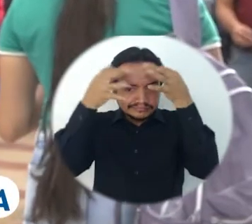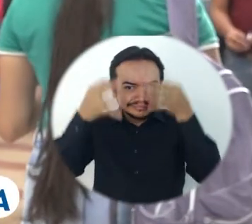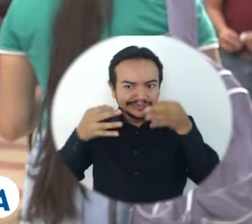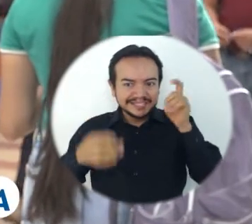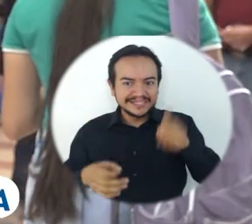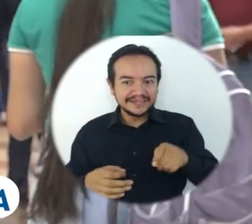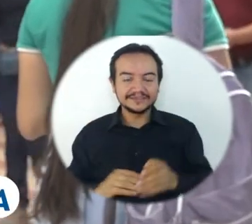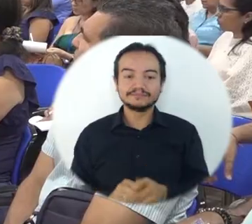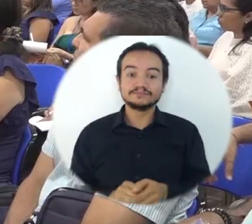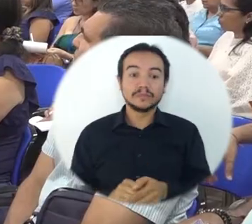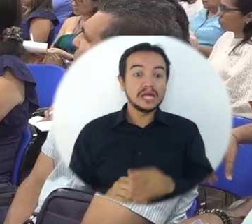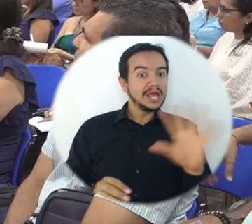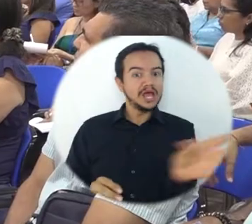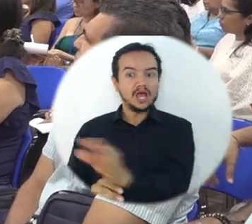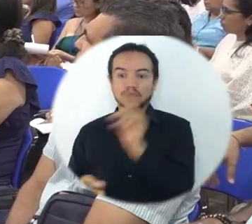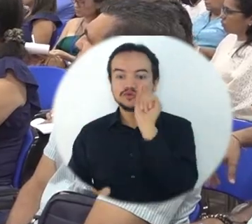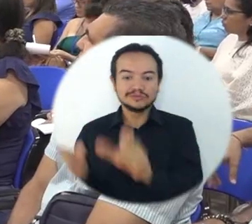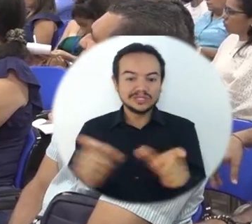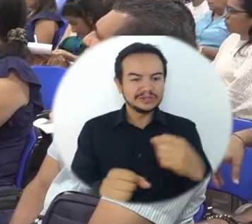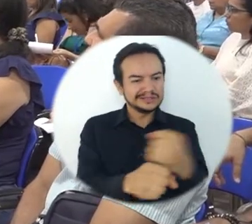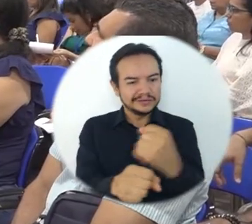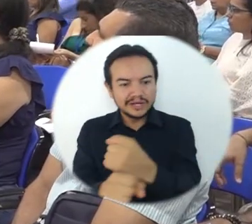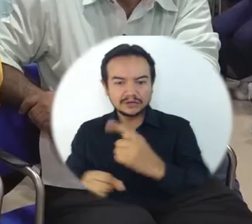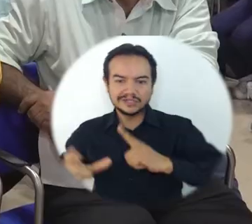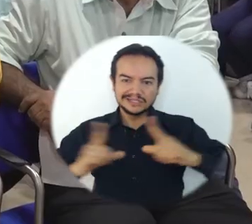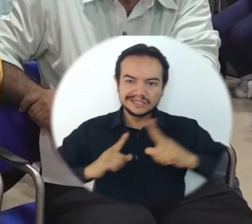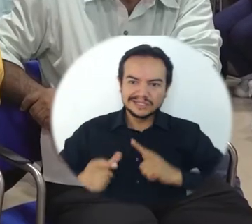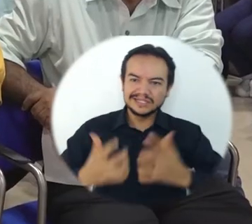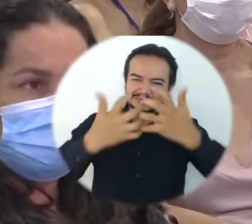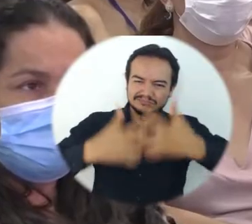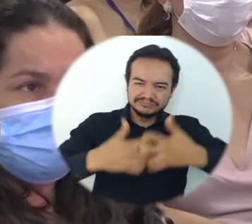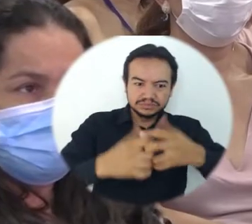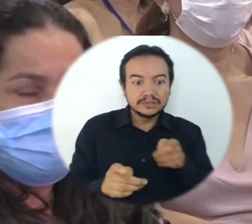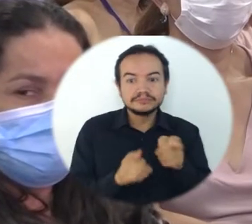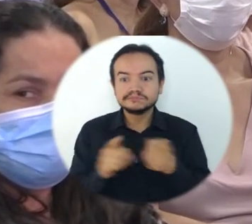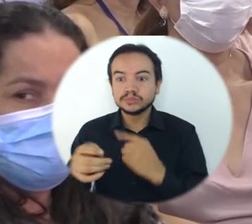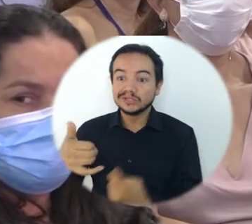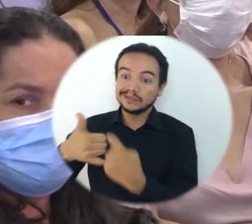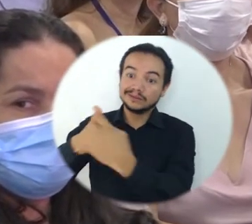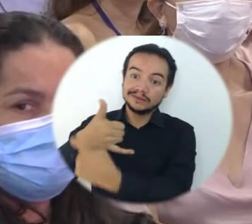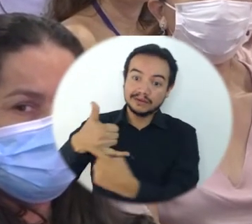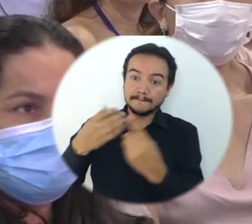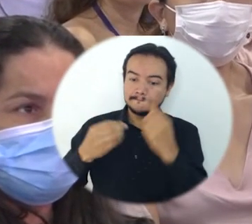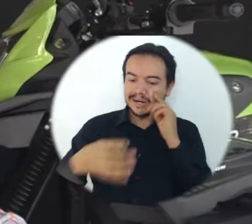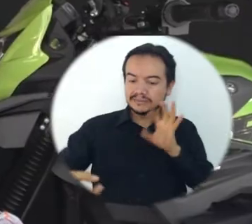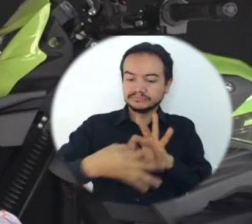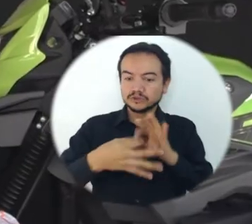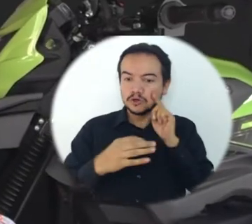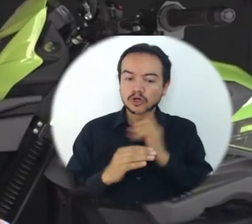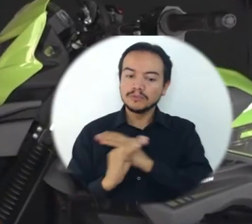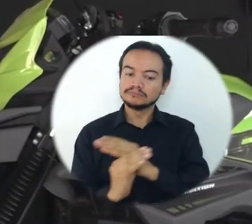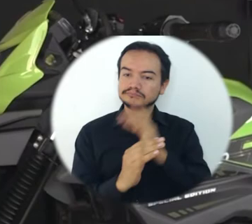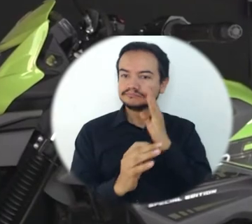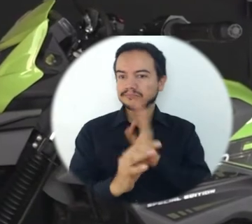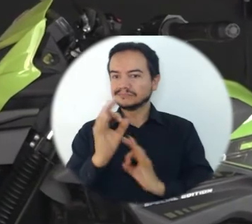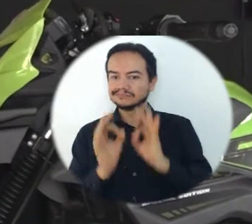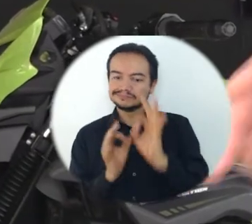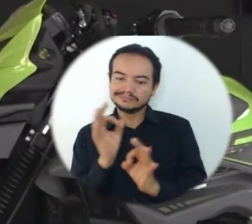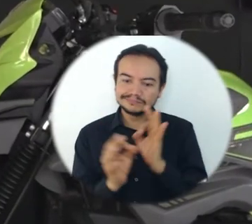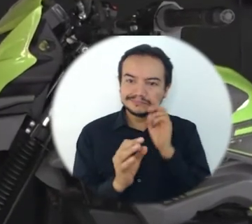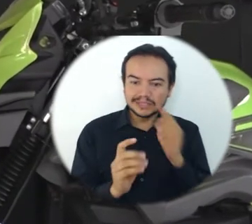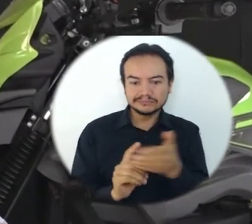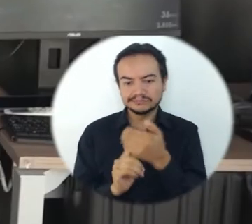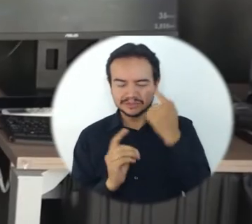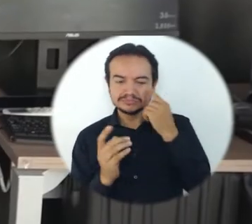salud mental de las personas. El Congreso estuvo dirigido a trabajadores, empleadores y líderes de organizaciones de todo el país, interesados en fortalecer las